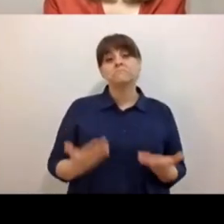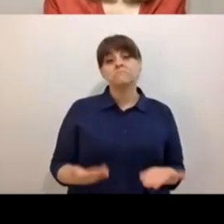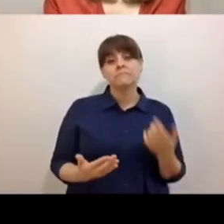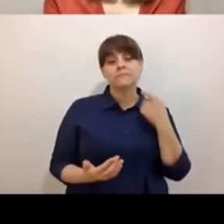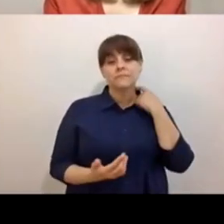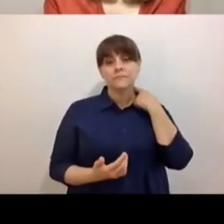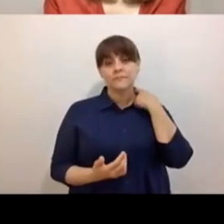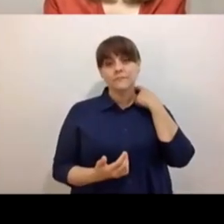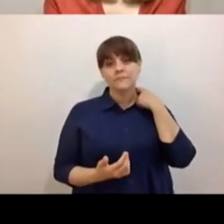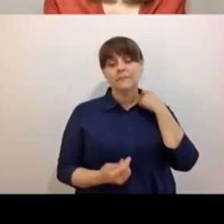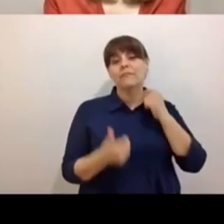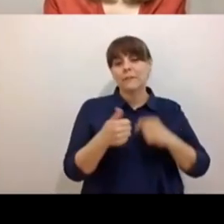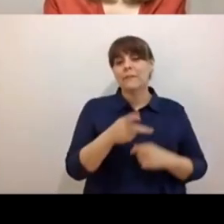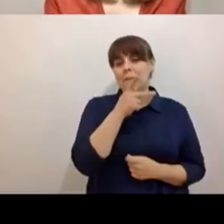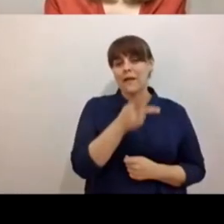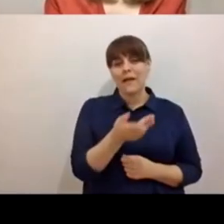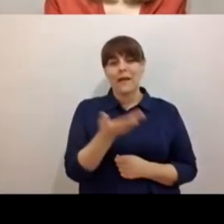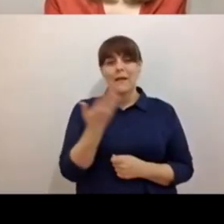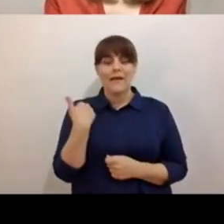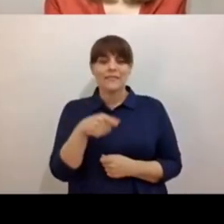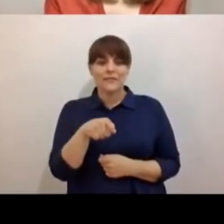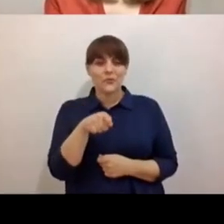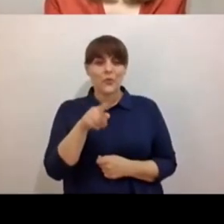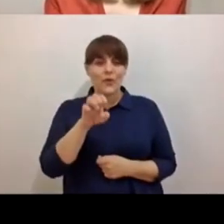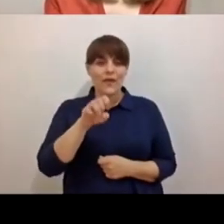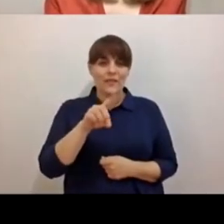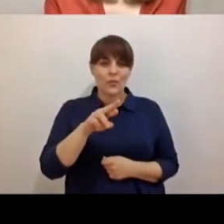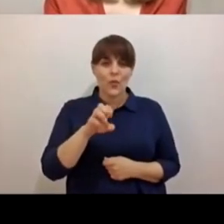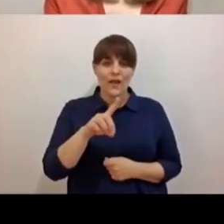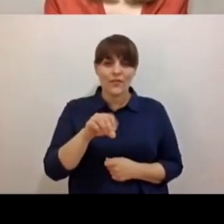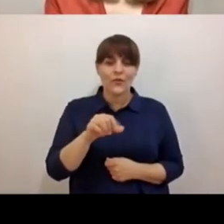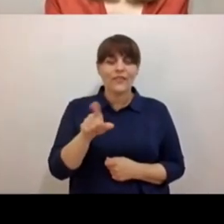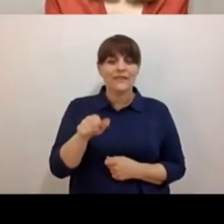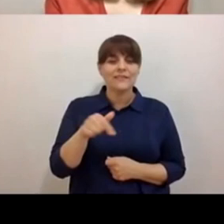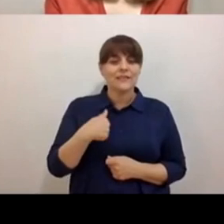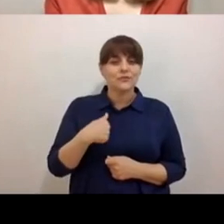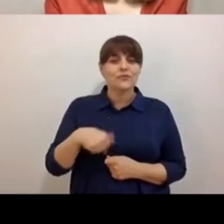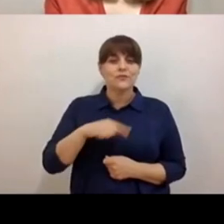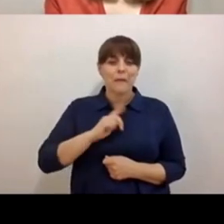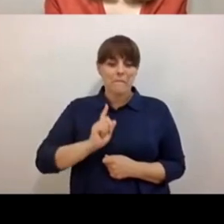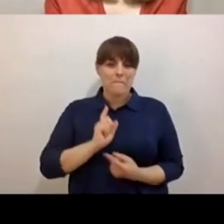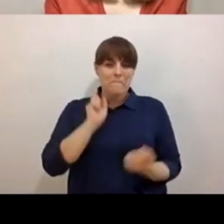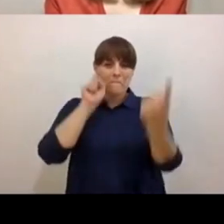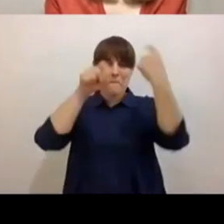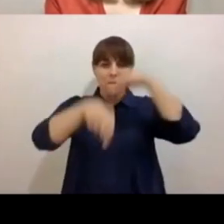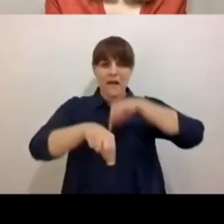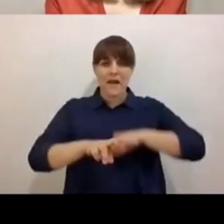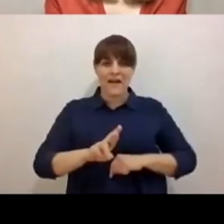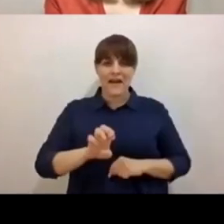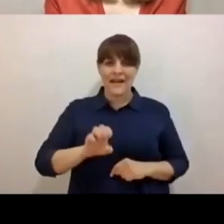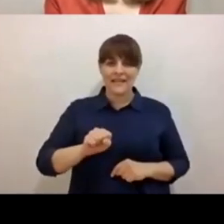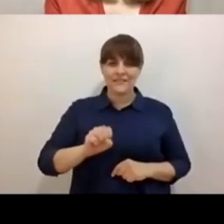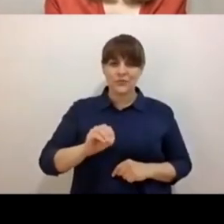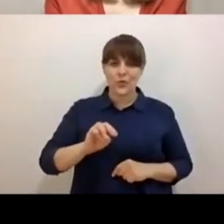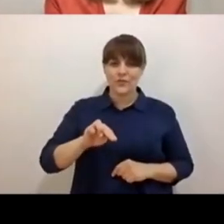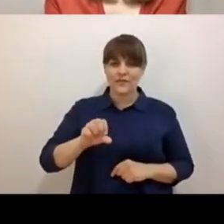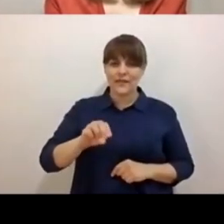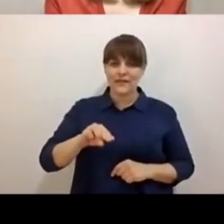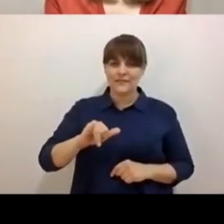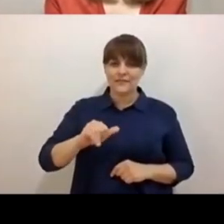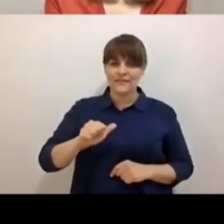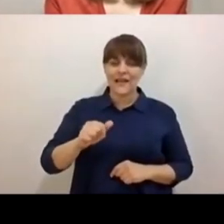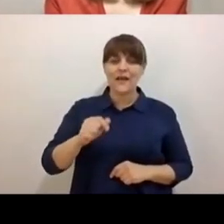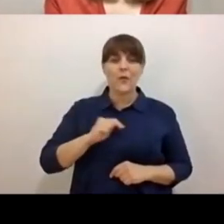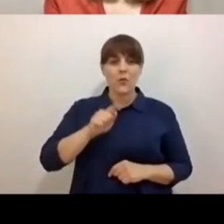retomando esta palabra que tú traes, Eduardo, de la resonancia, ¿no? De cómo, pues sí, cómo todos, porque al final creo que hoy